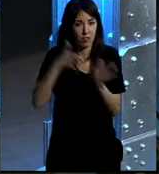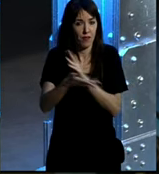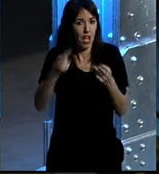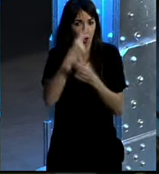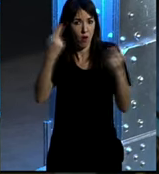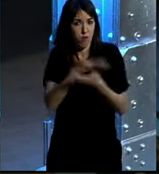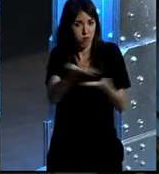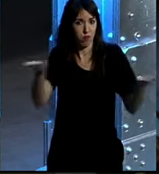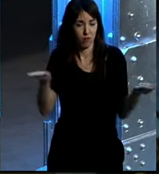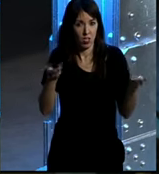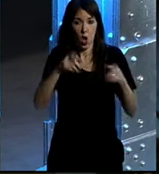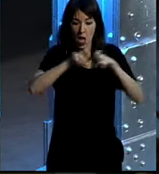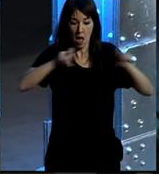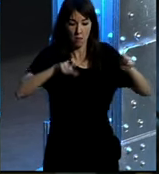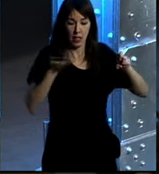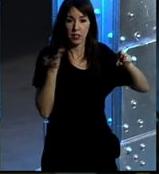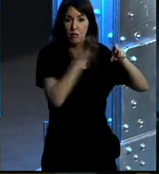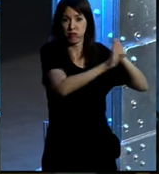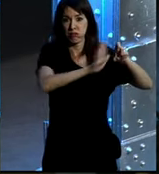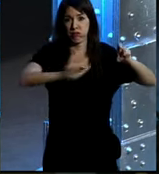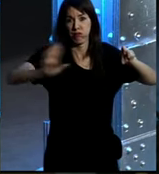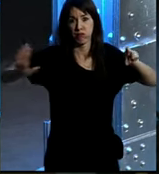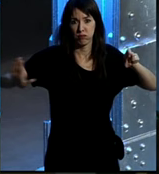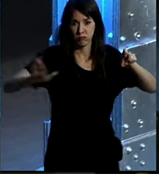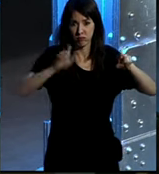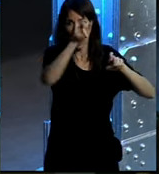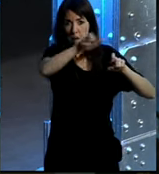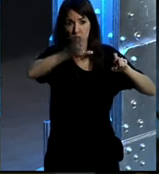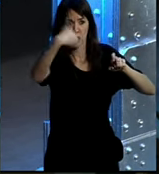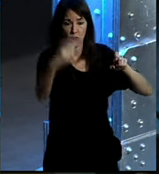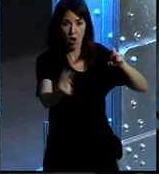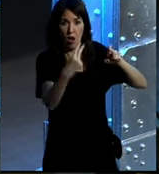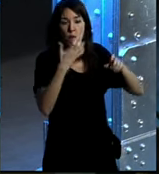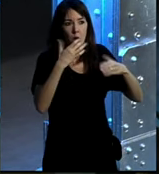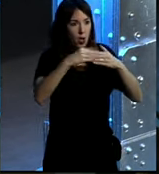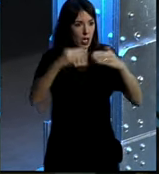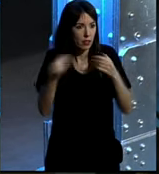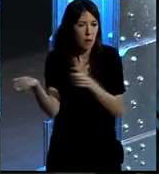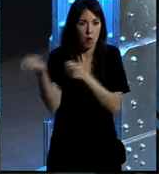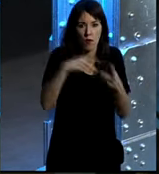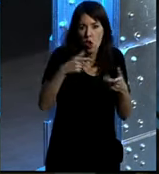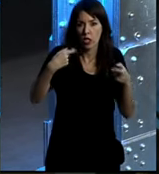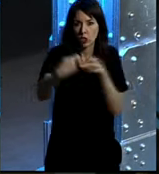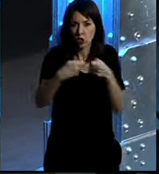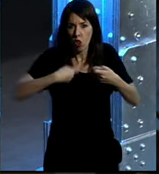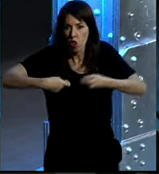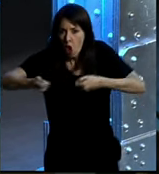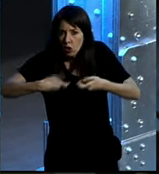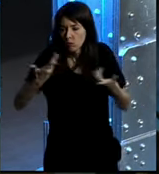escaparate, donde las empresas ponían a disposición de los públicos externos, fueran clientes, proveedores, socios comerciales,